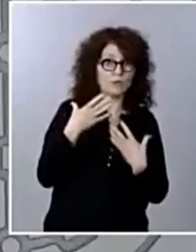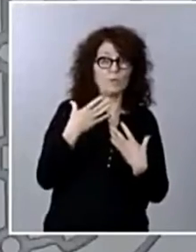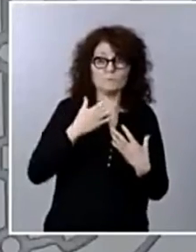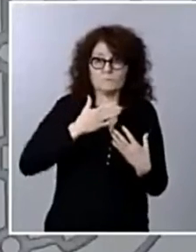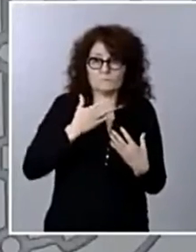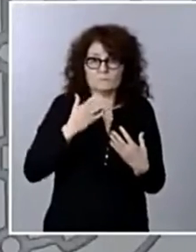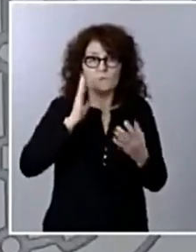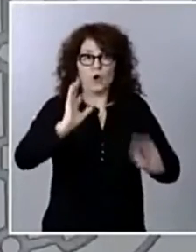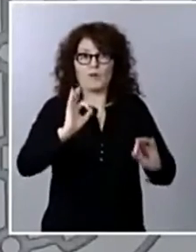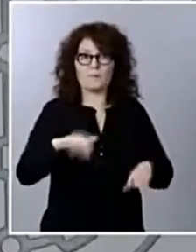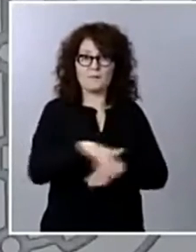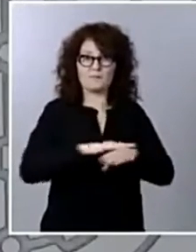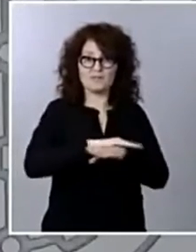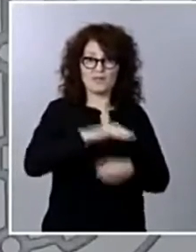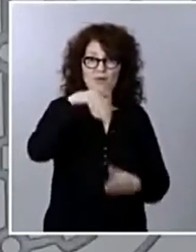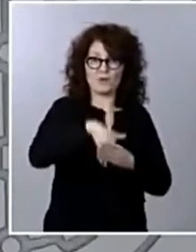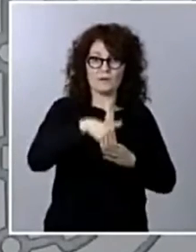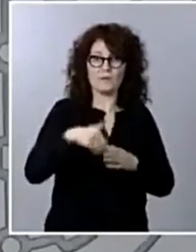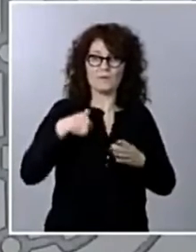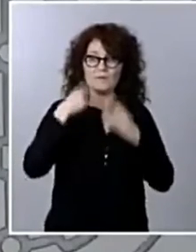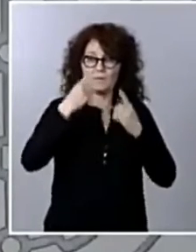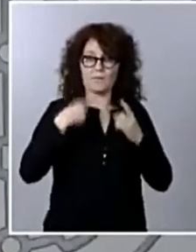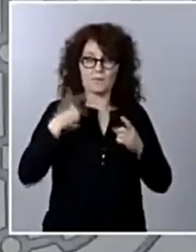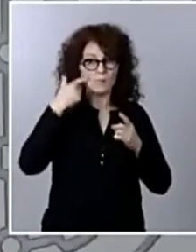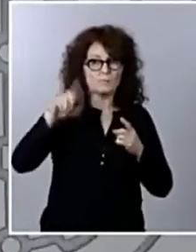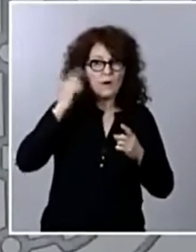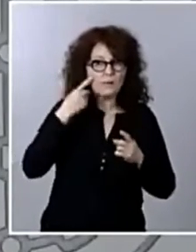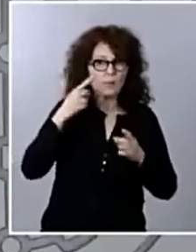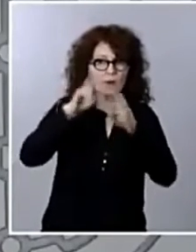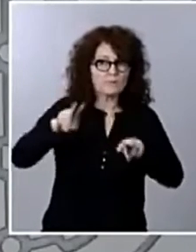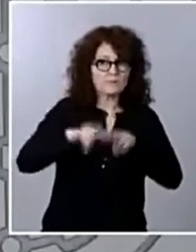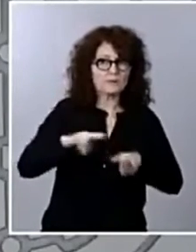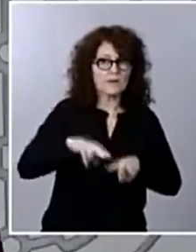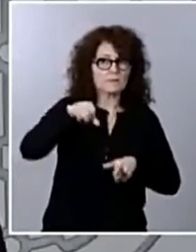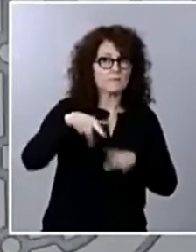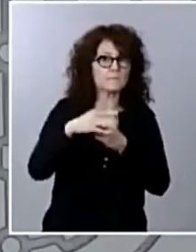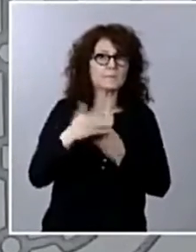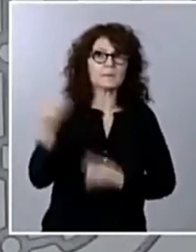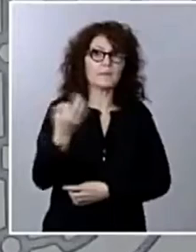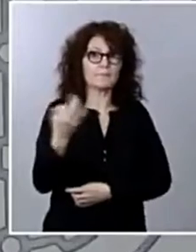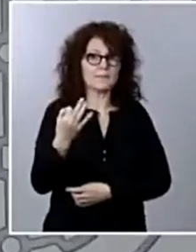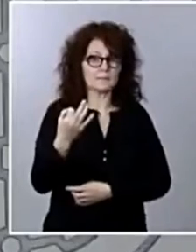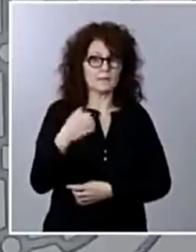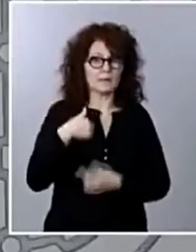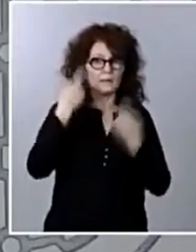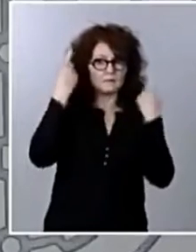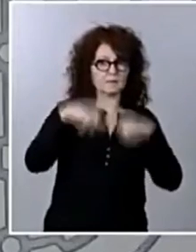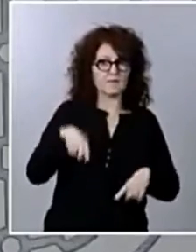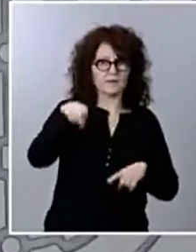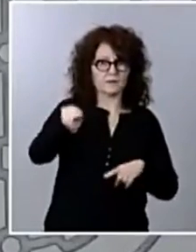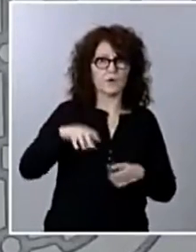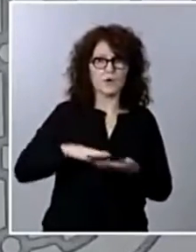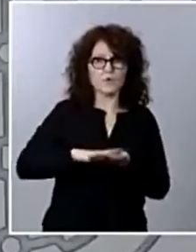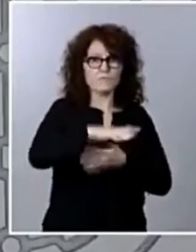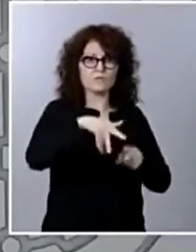intenta hacer las averiguaciones, las investigaciones, para poner en pie y ver la trazabilidad de toda esa situación